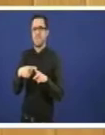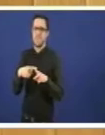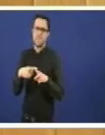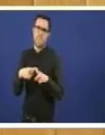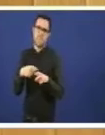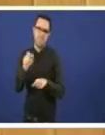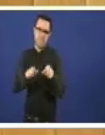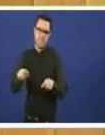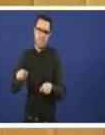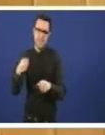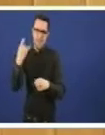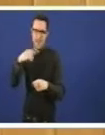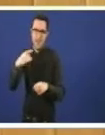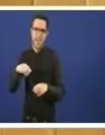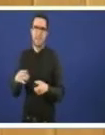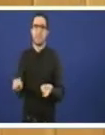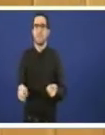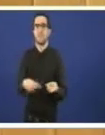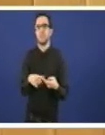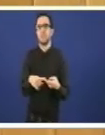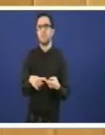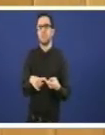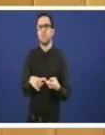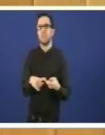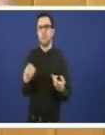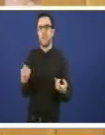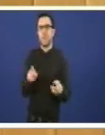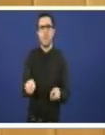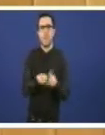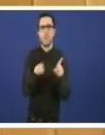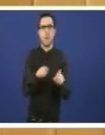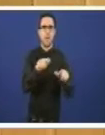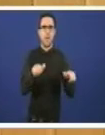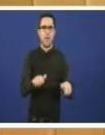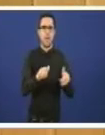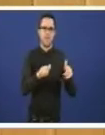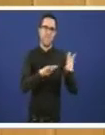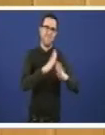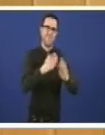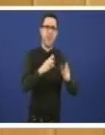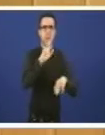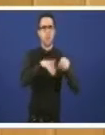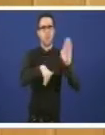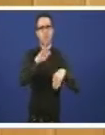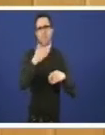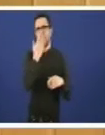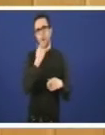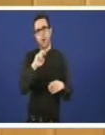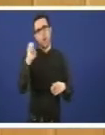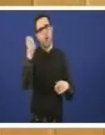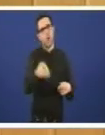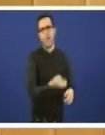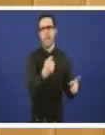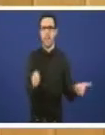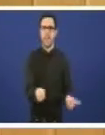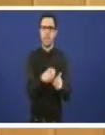produce nos entornos das incineradoras de colorines e os grelos como os máis maravillosos do mundo que sei que son os que máis le gustan